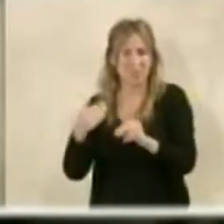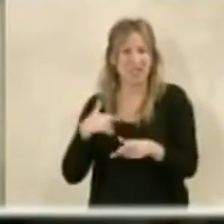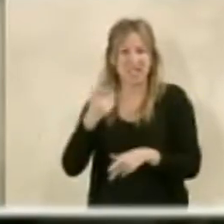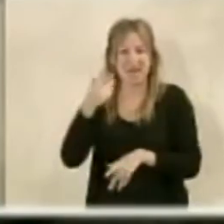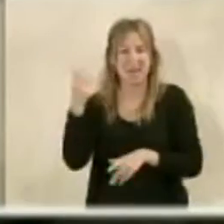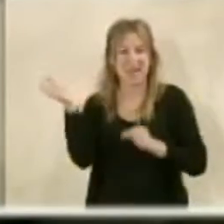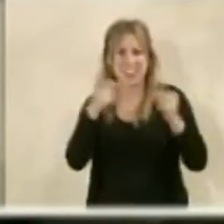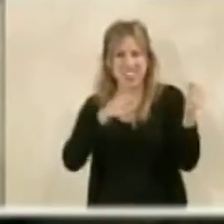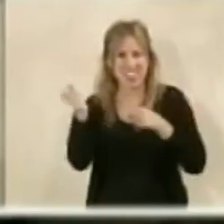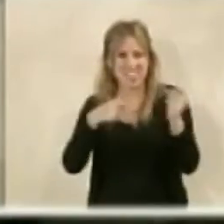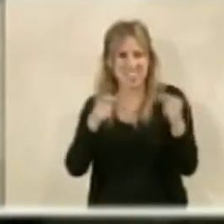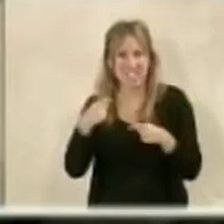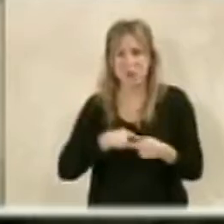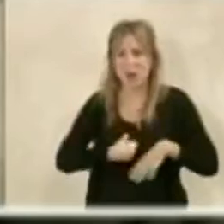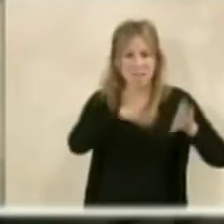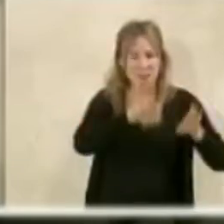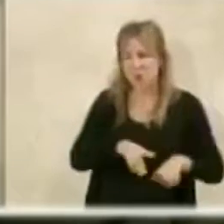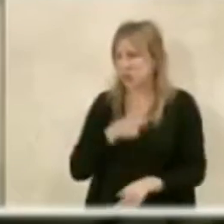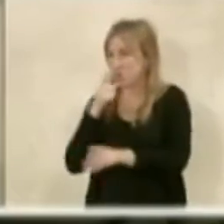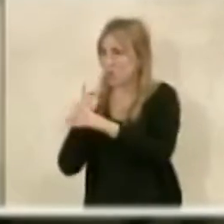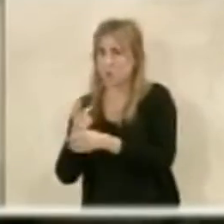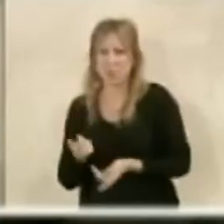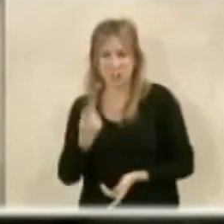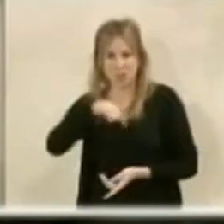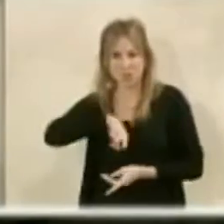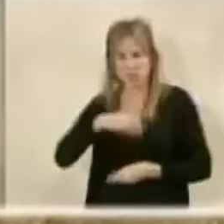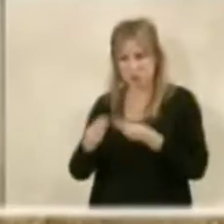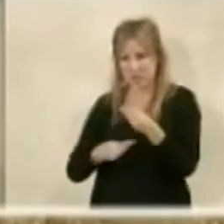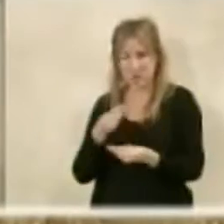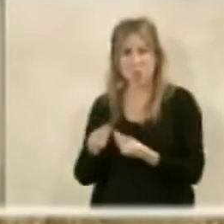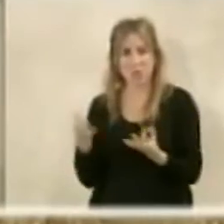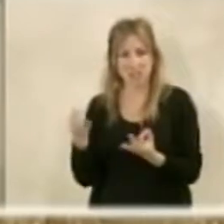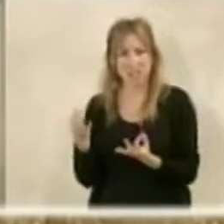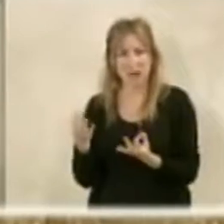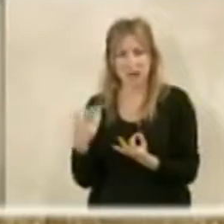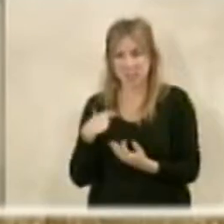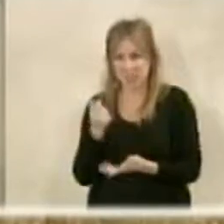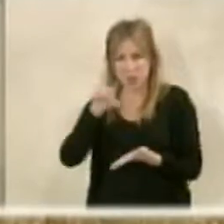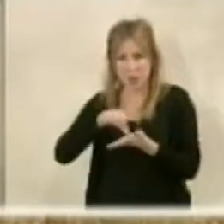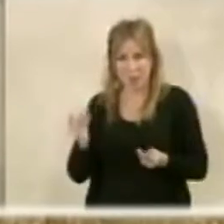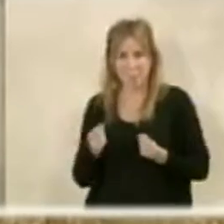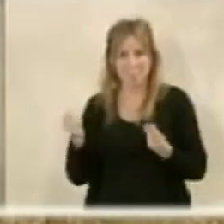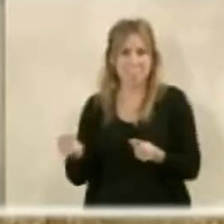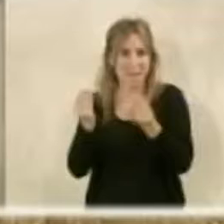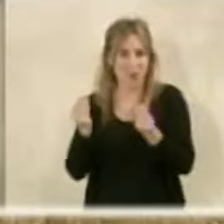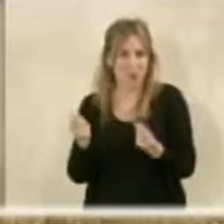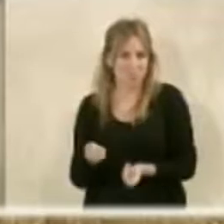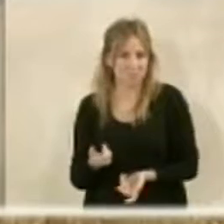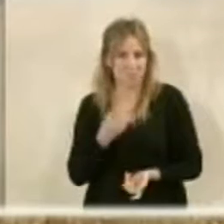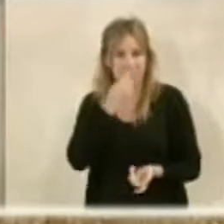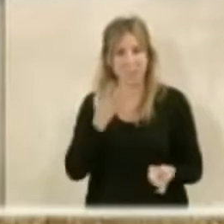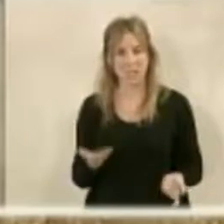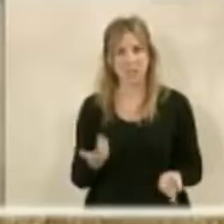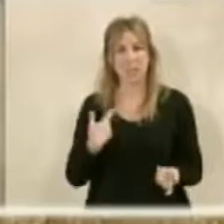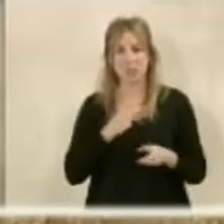parece como uno estamos a favor y otro estamos en contra. Nosotros queremos que se genere cuanto más empleo mejor en esta ciudad. Y, bueno, pues son las